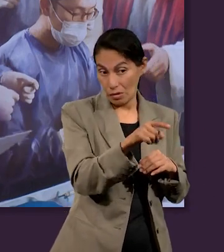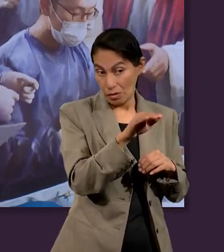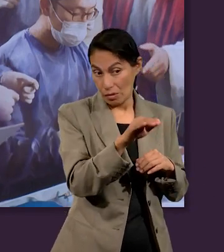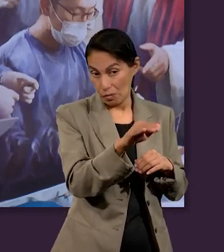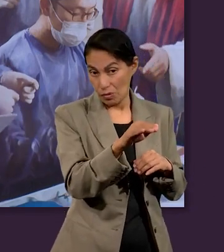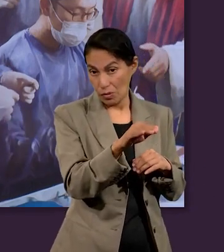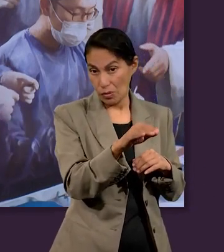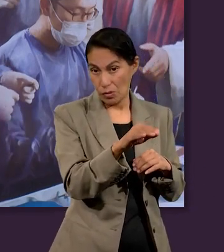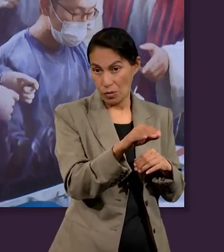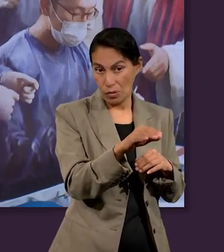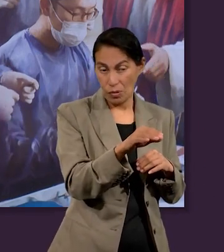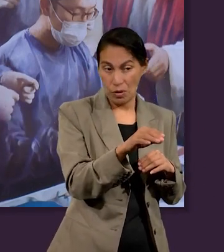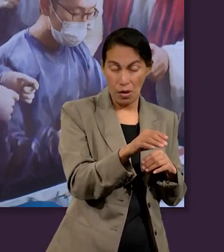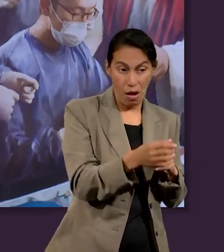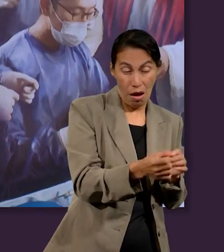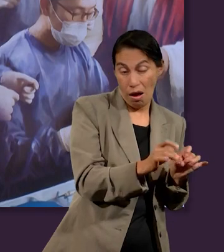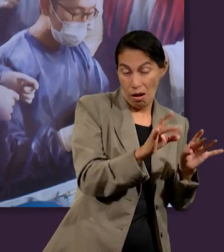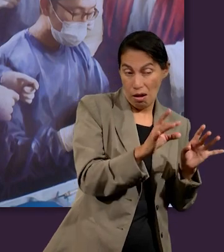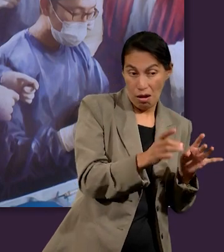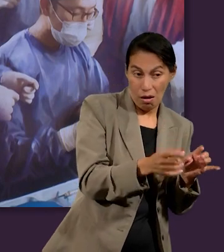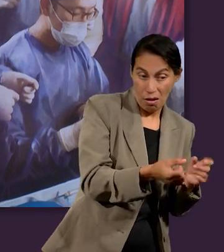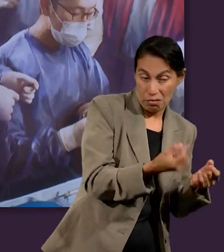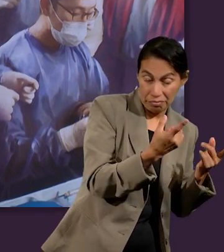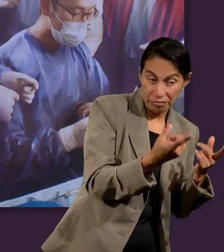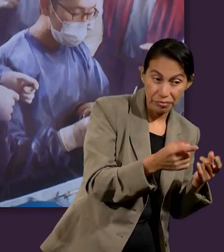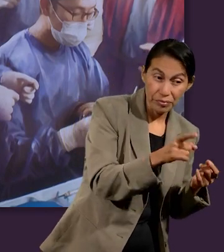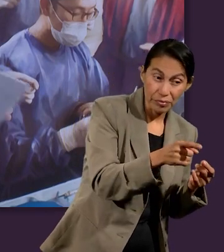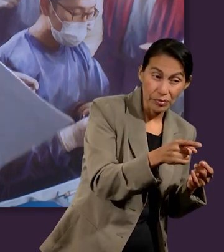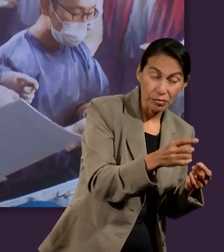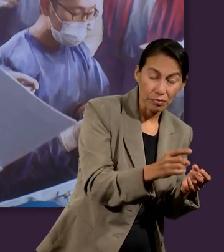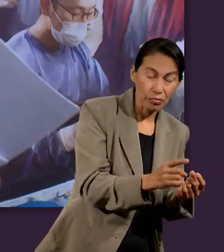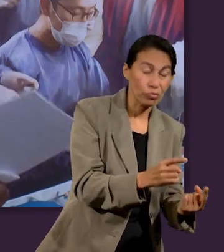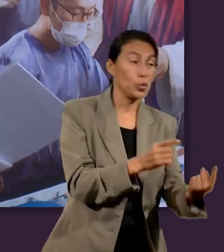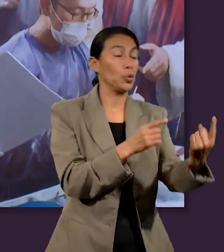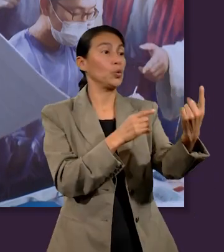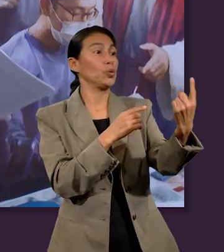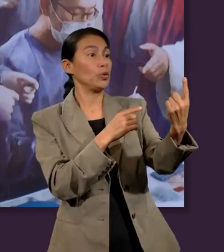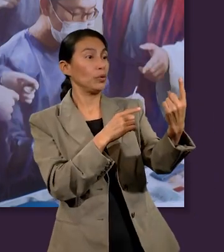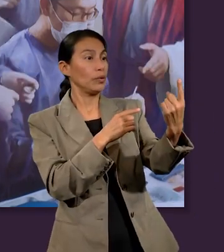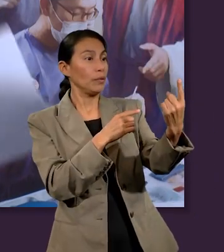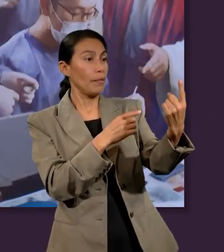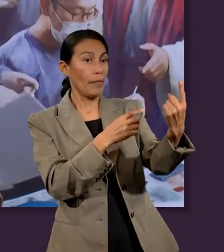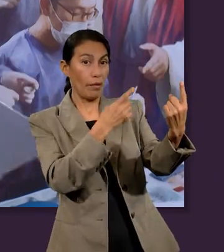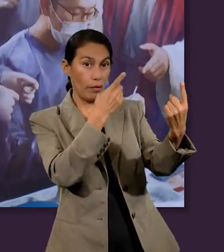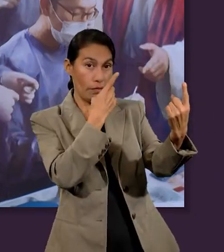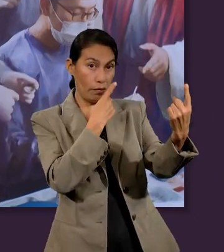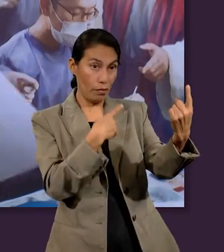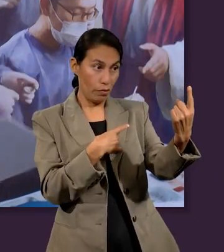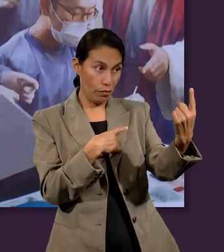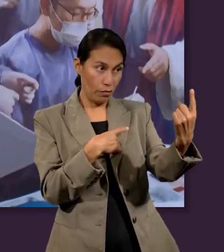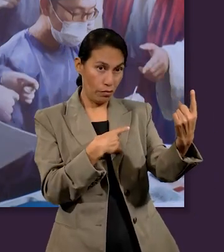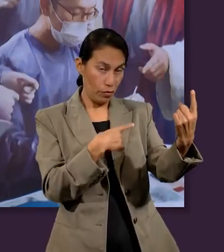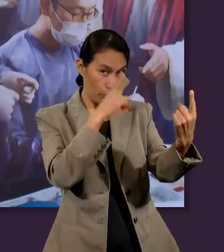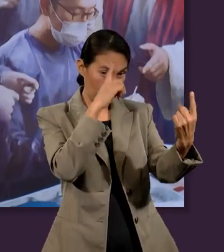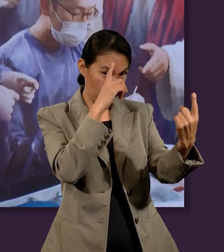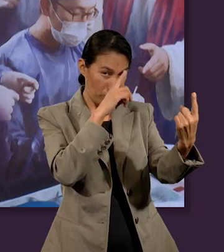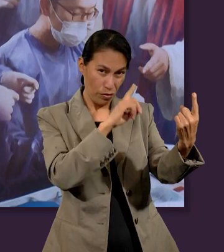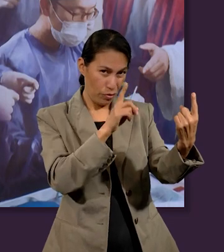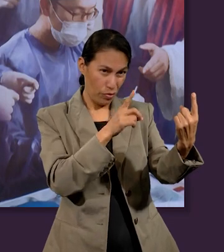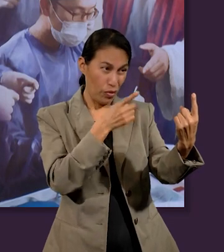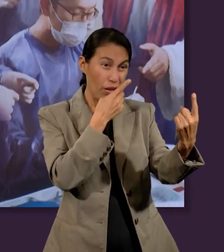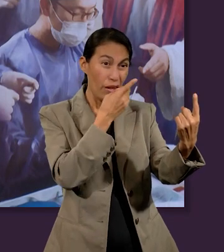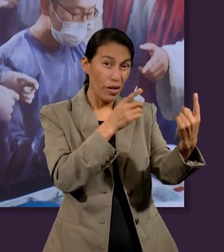espíritus y esa persona llamó una entidad que se le apareció